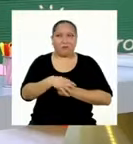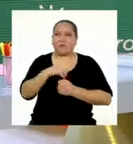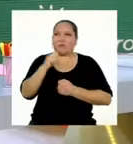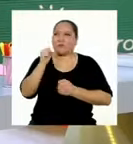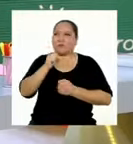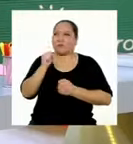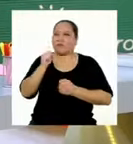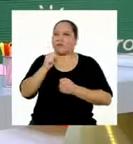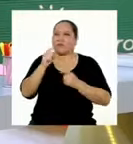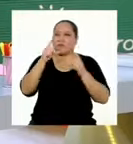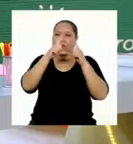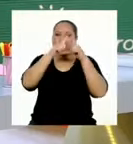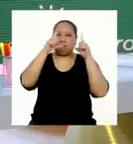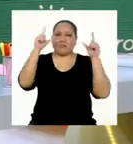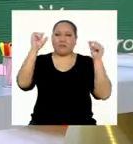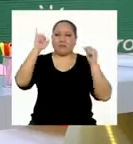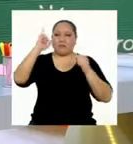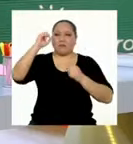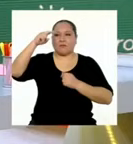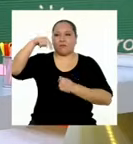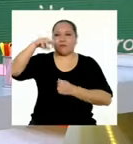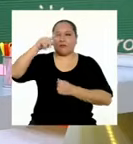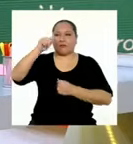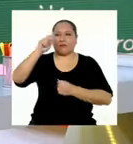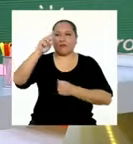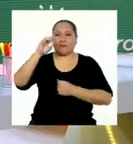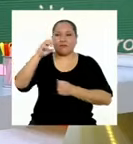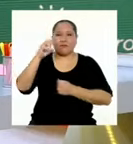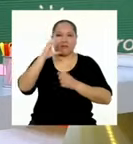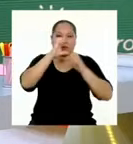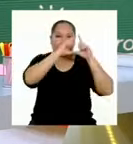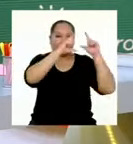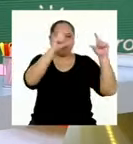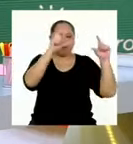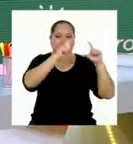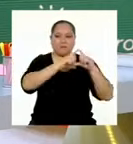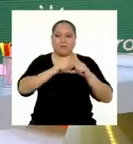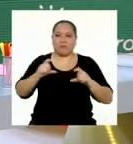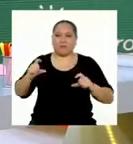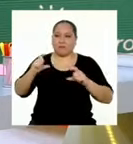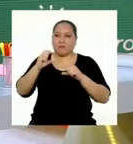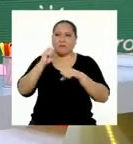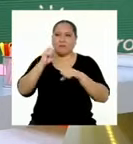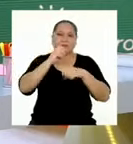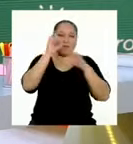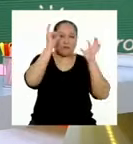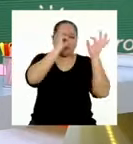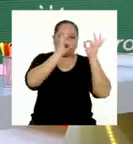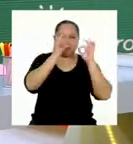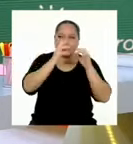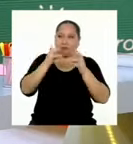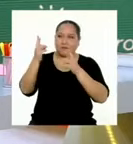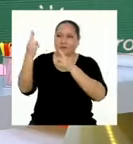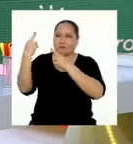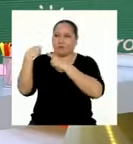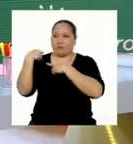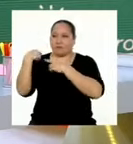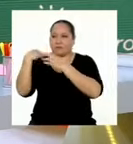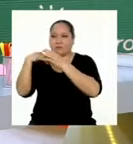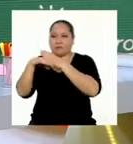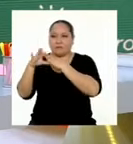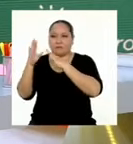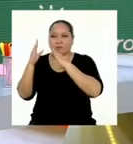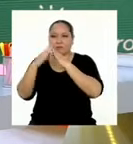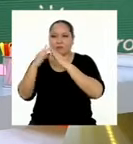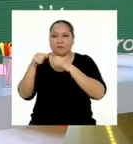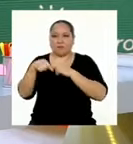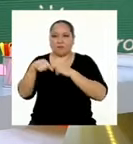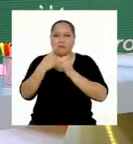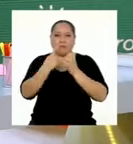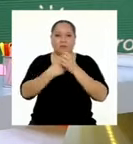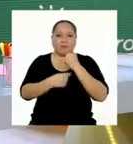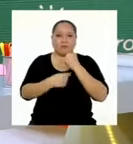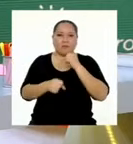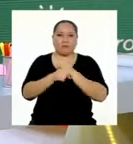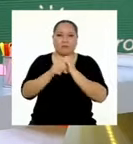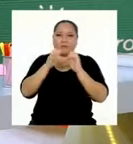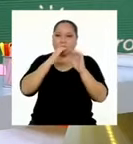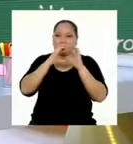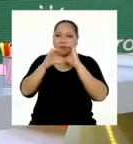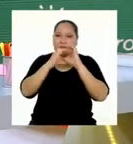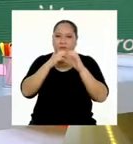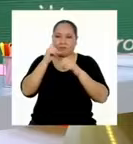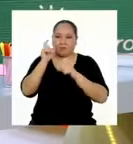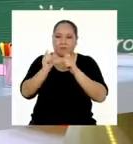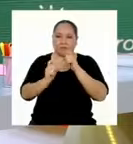El párrafo de introducción y los bloques, actividades de distracción, responsabilidades dentro de casa y confianza y